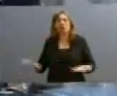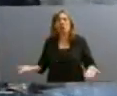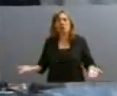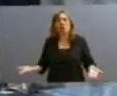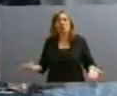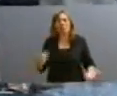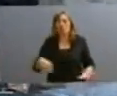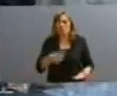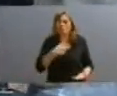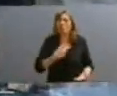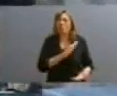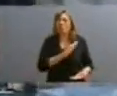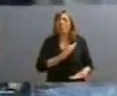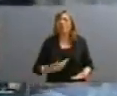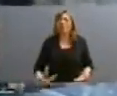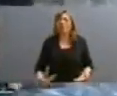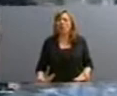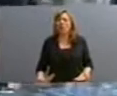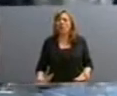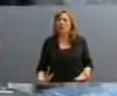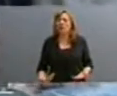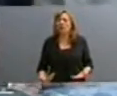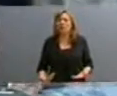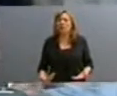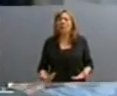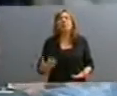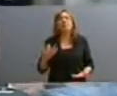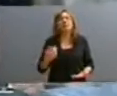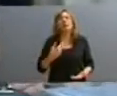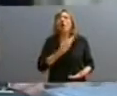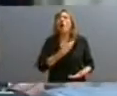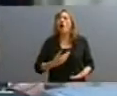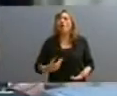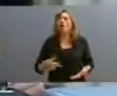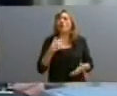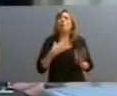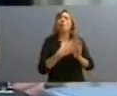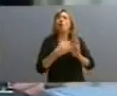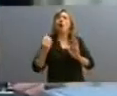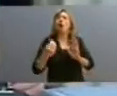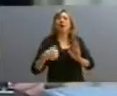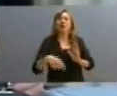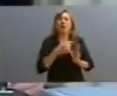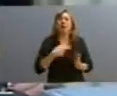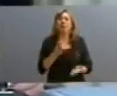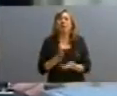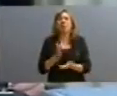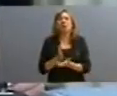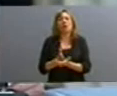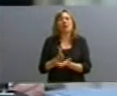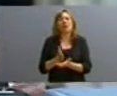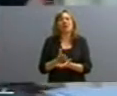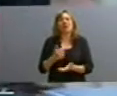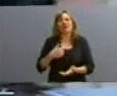que son tomados como ejemplo en materia de política de derechos